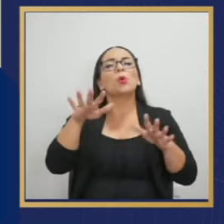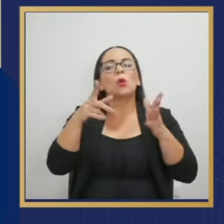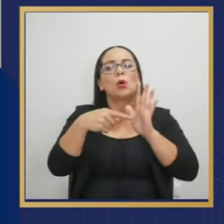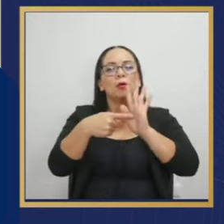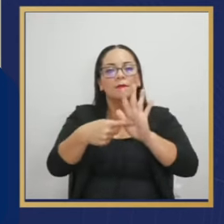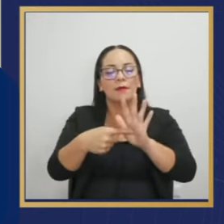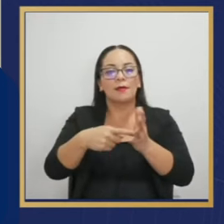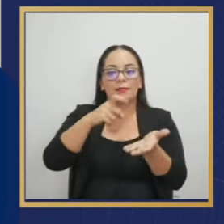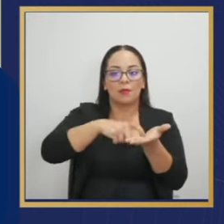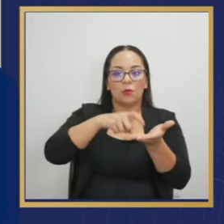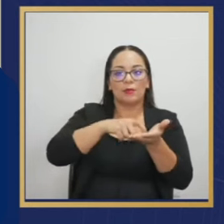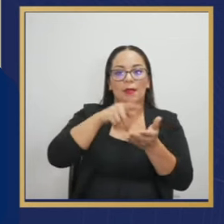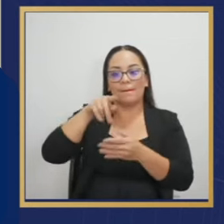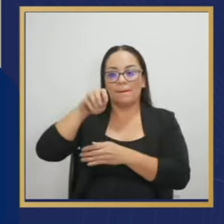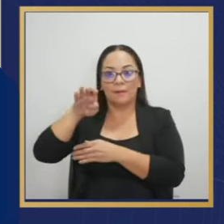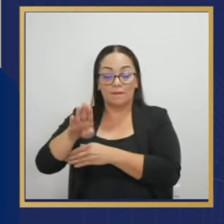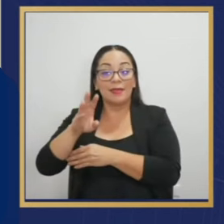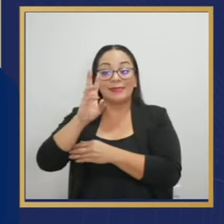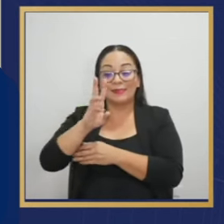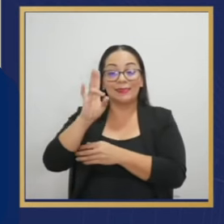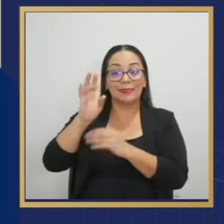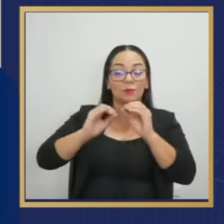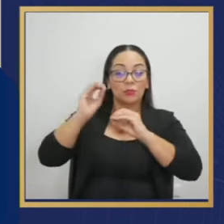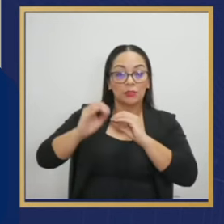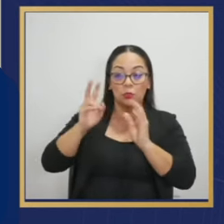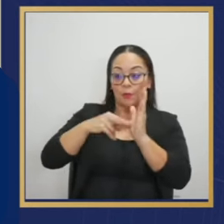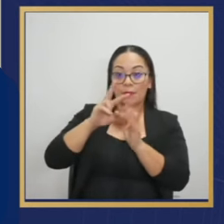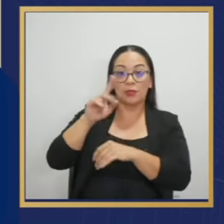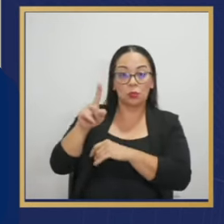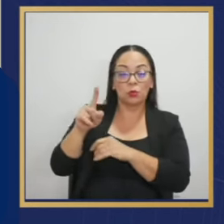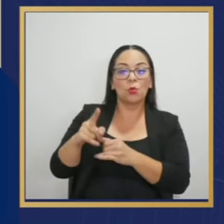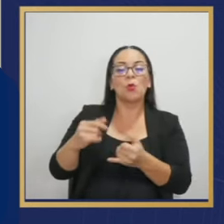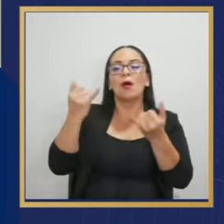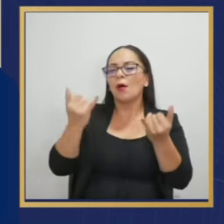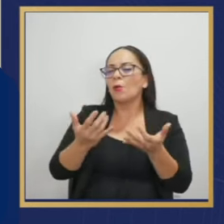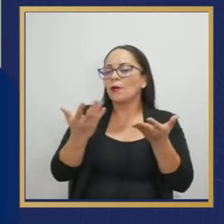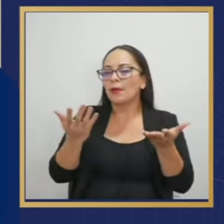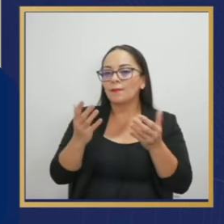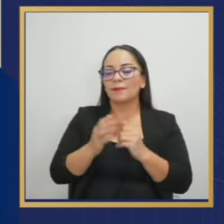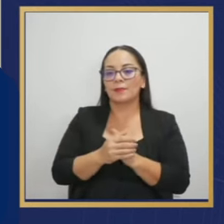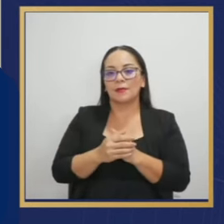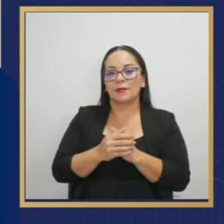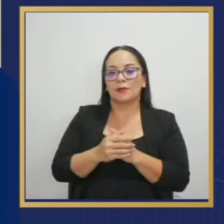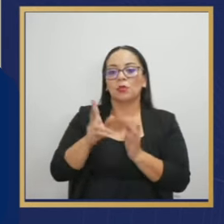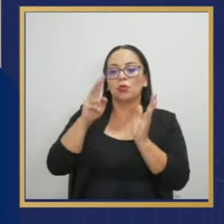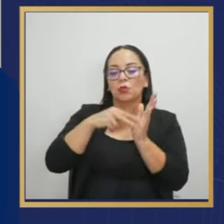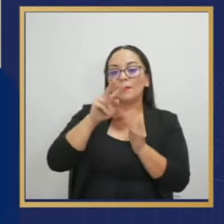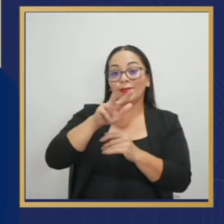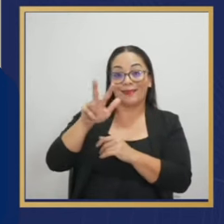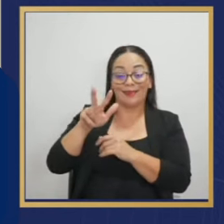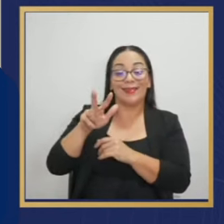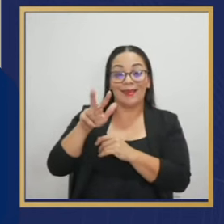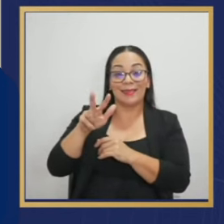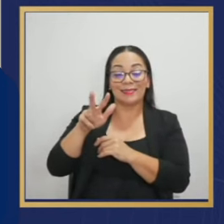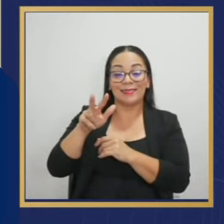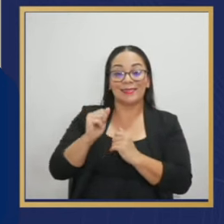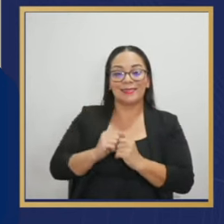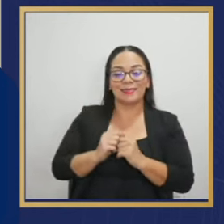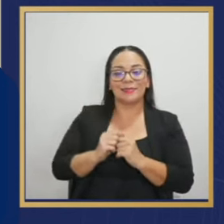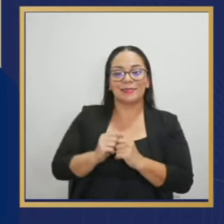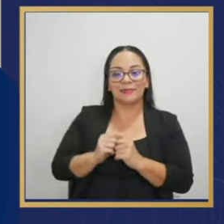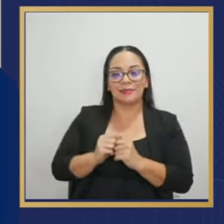deuda PIB del 67% en el 2021, en este momento cerramos 2023 en